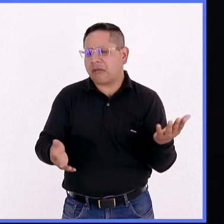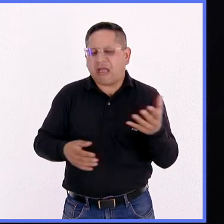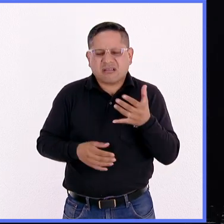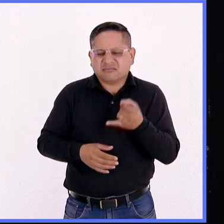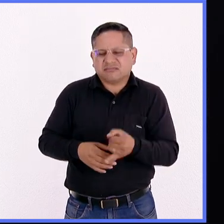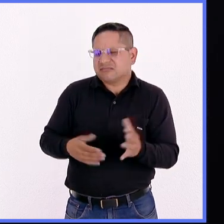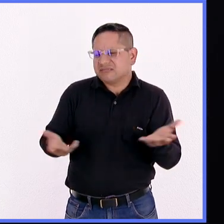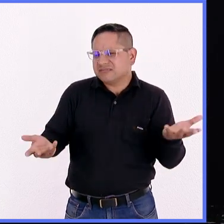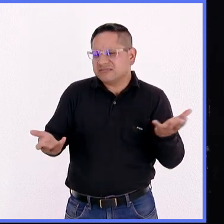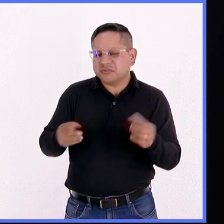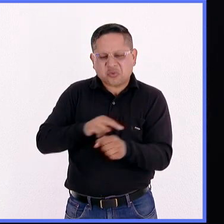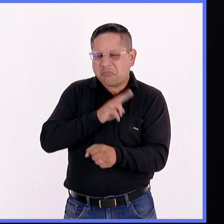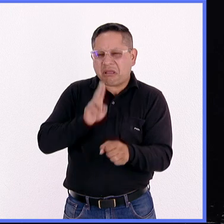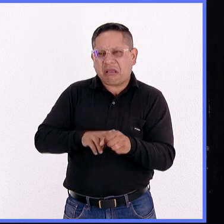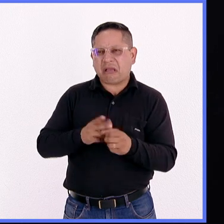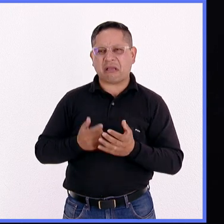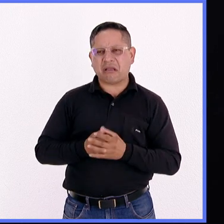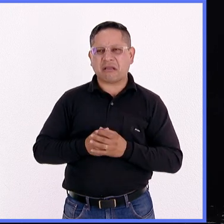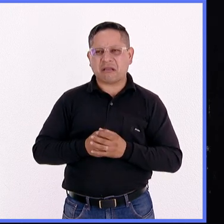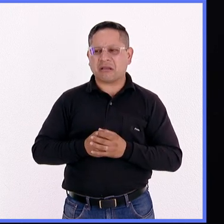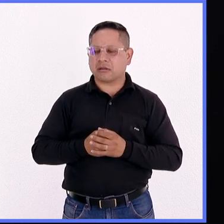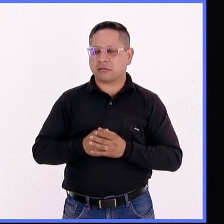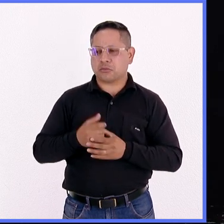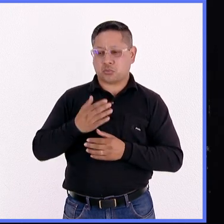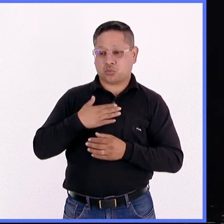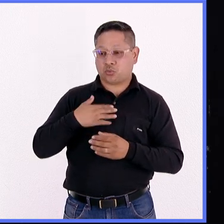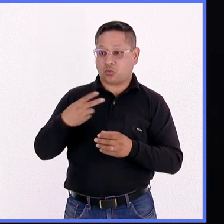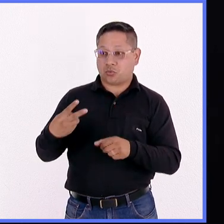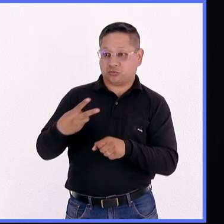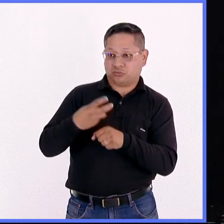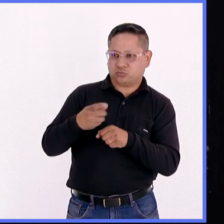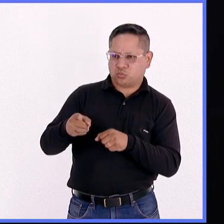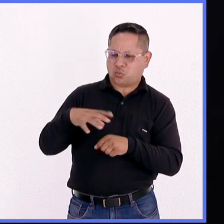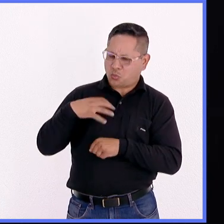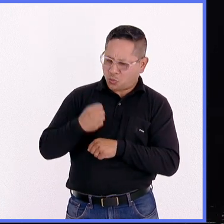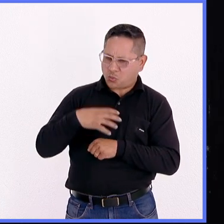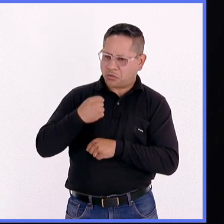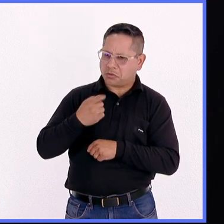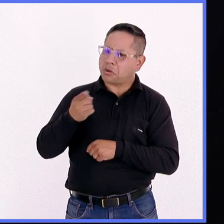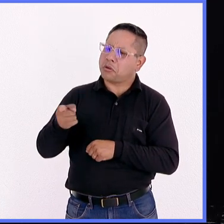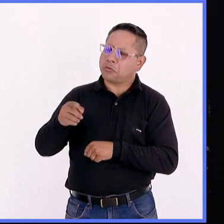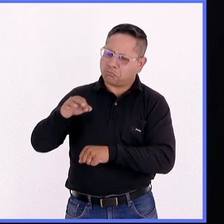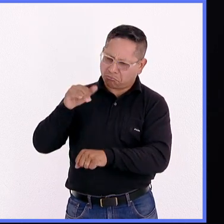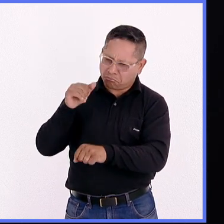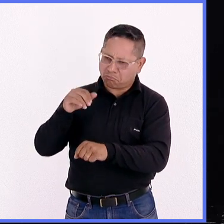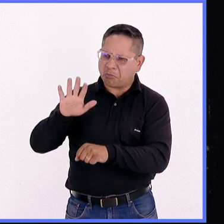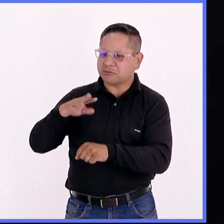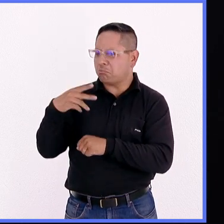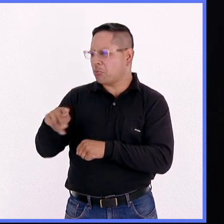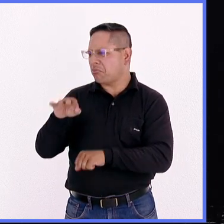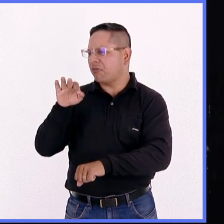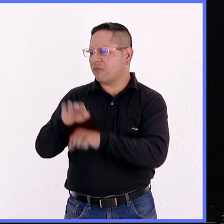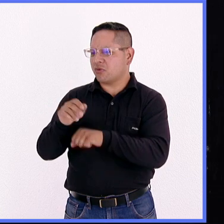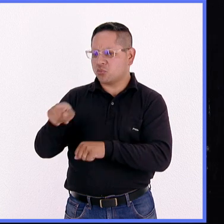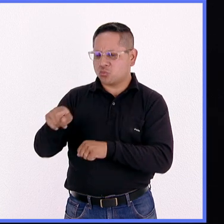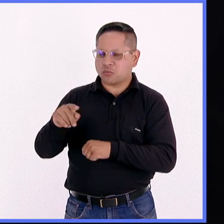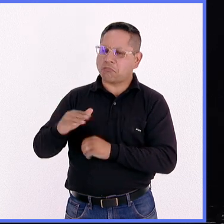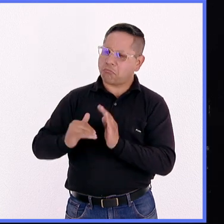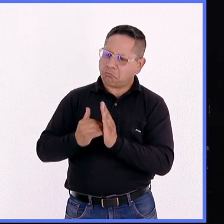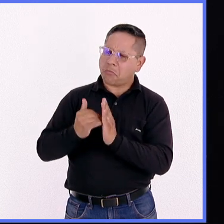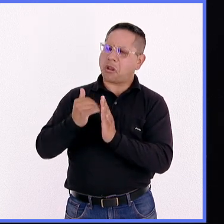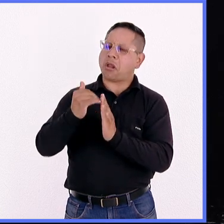esas publicaciones. Y que finalmente el haberme puesto a trabajar duro era por mi beneficio, para que yo fuera mejor.